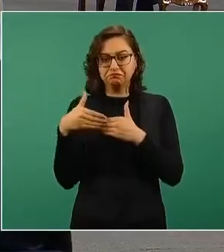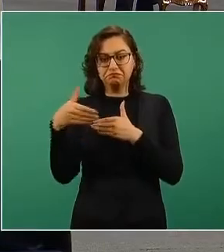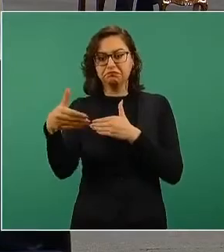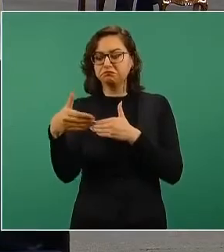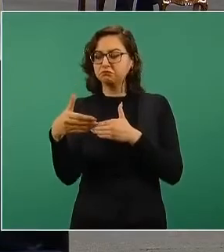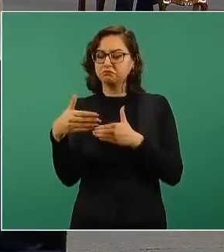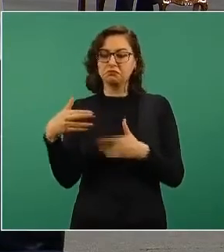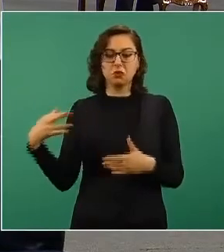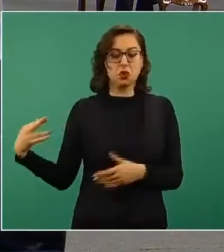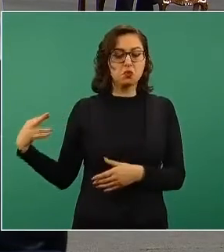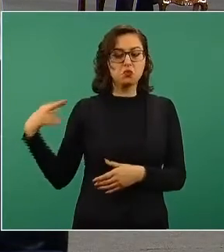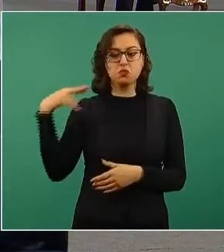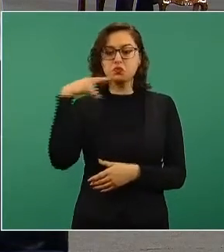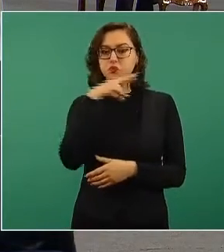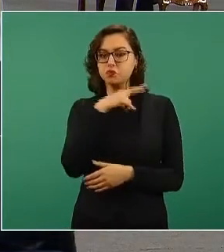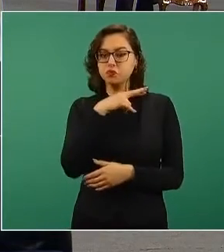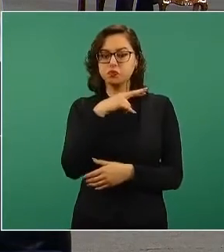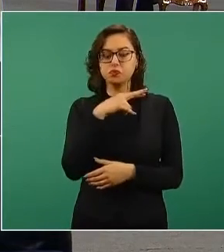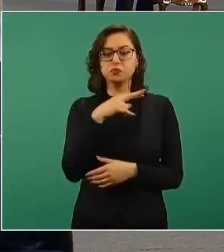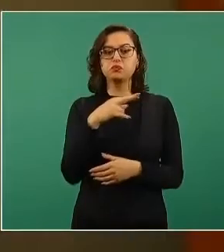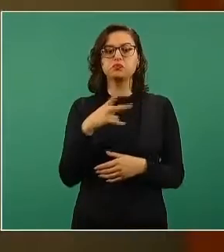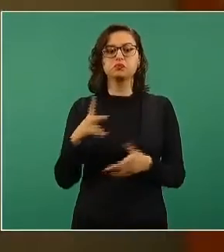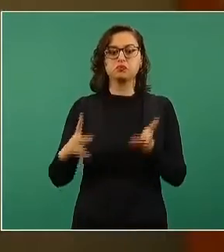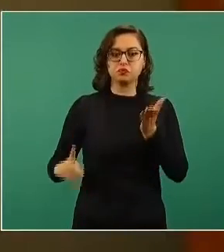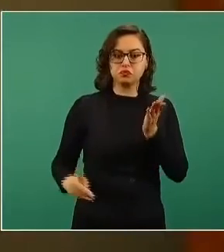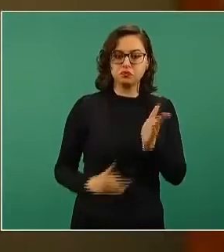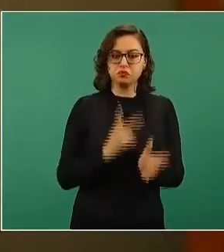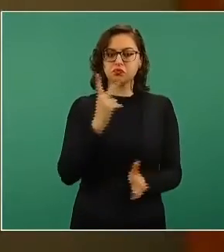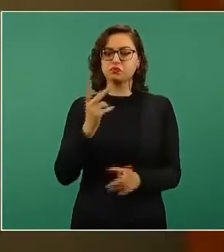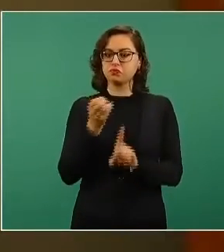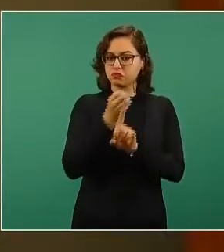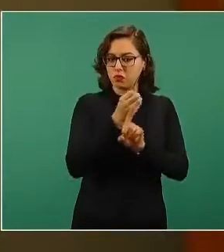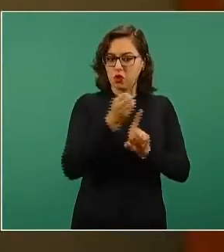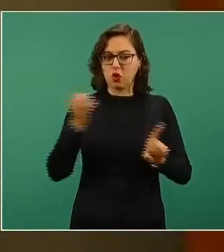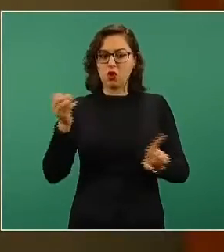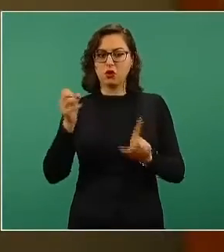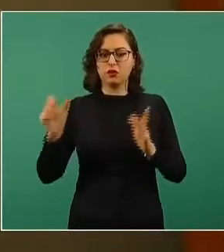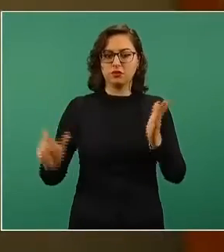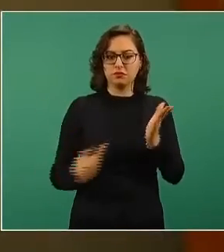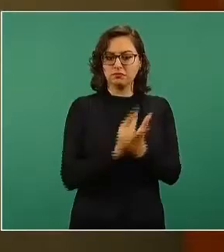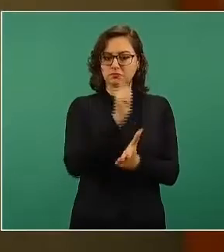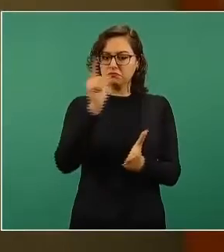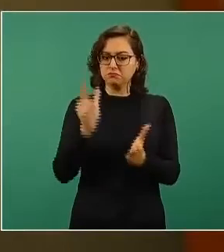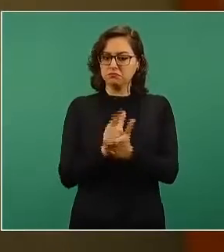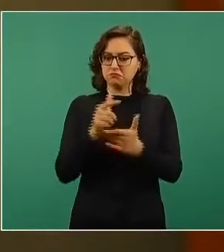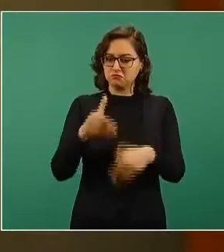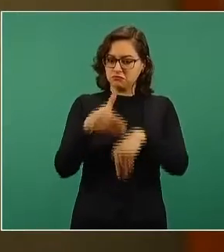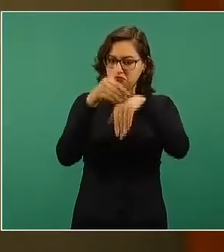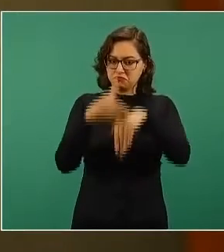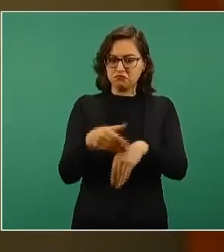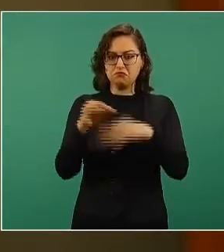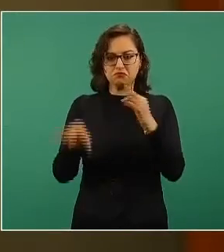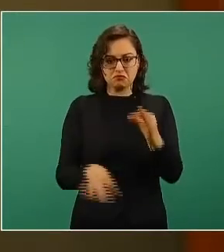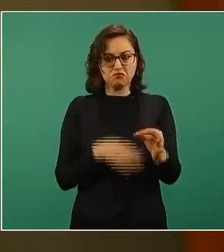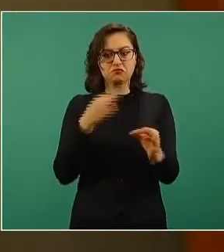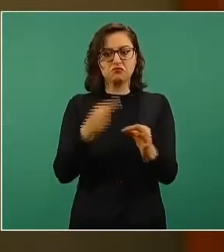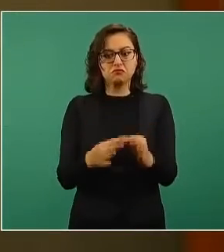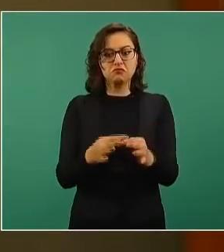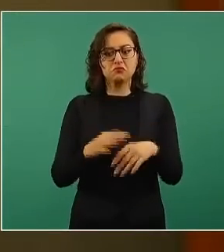restableció la legalidad y la gente salió